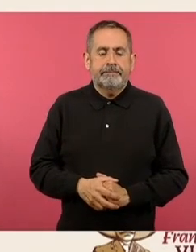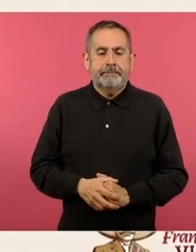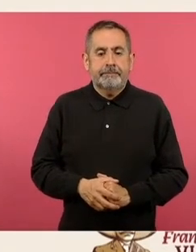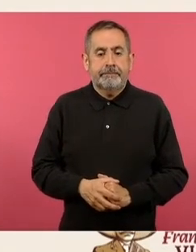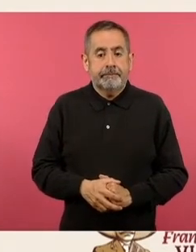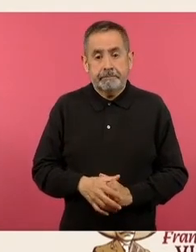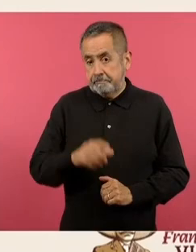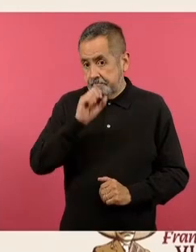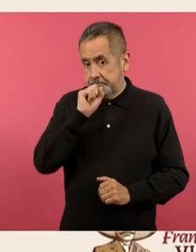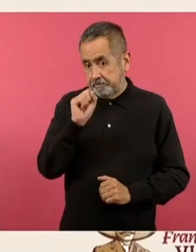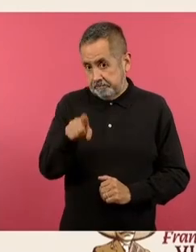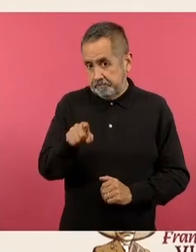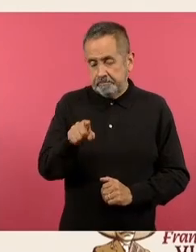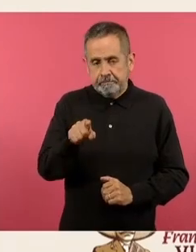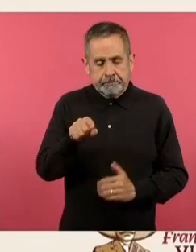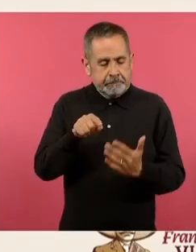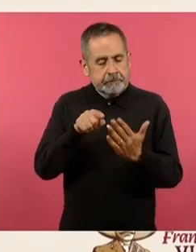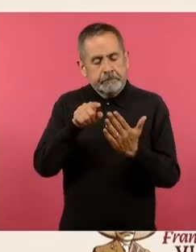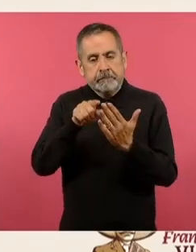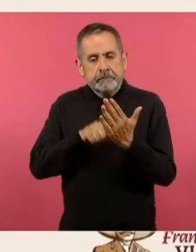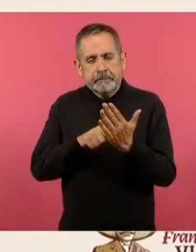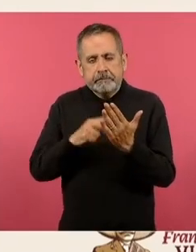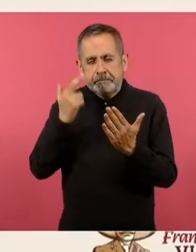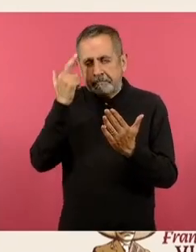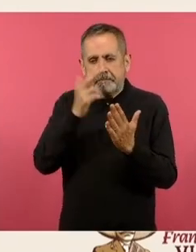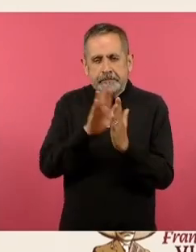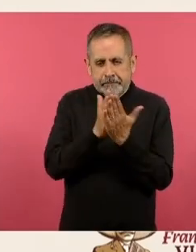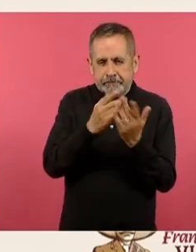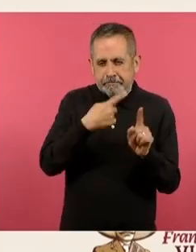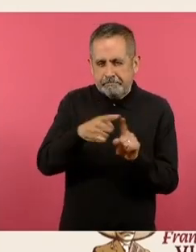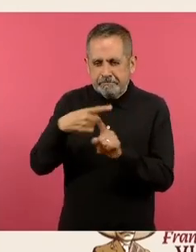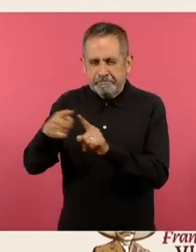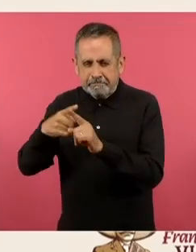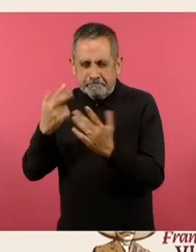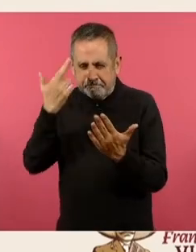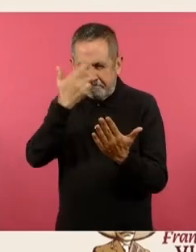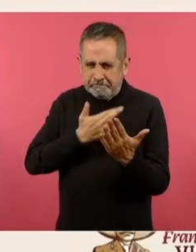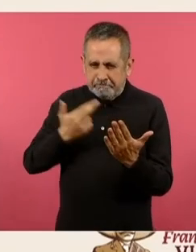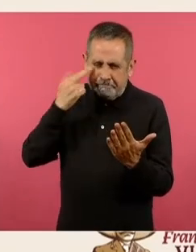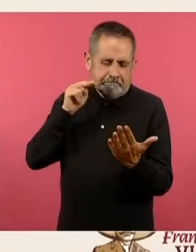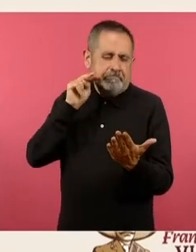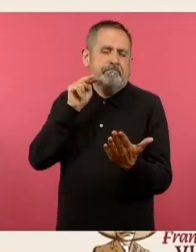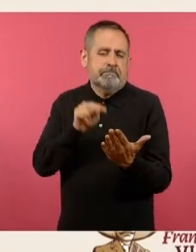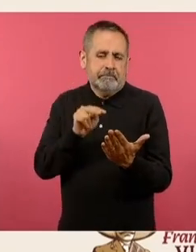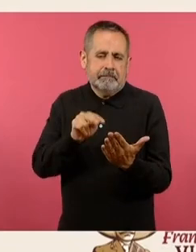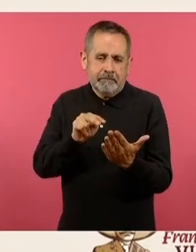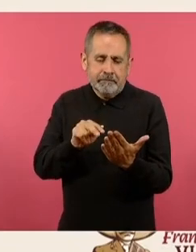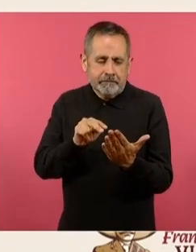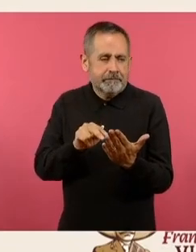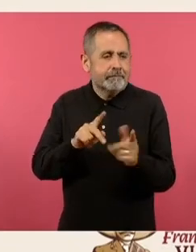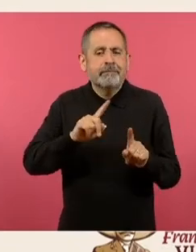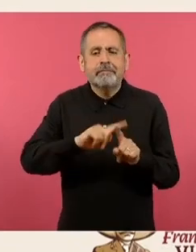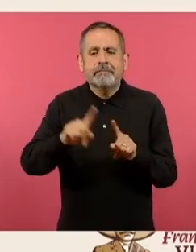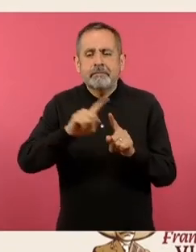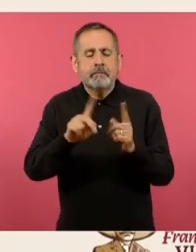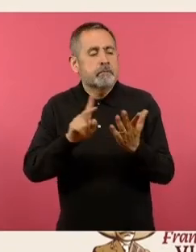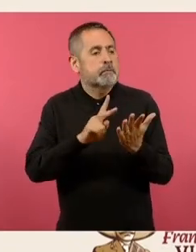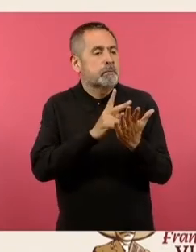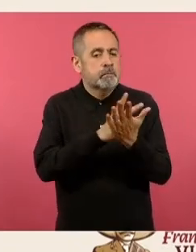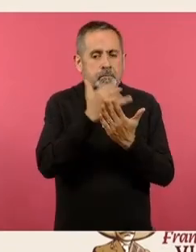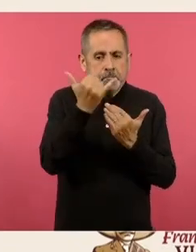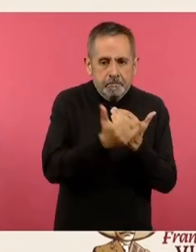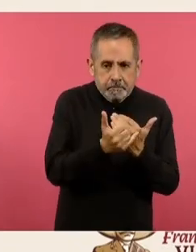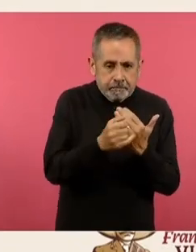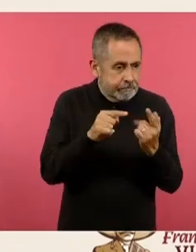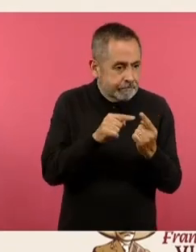También al revisar el resto de los libros vamos a encontrar que hay más proyectos que se enfocan en